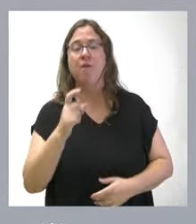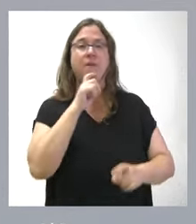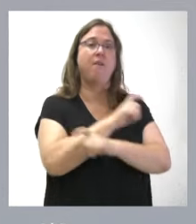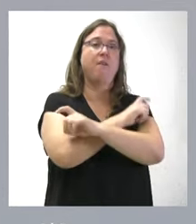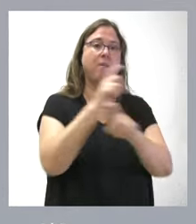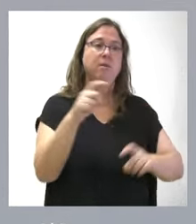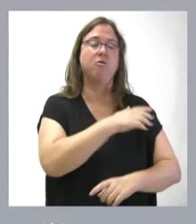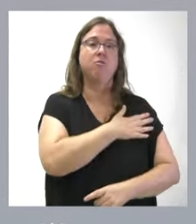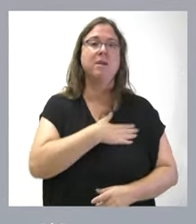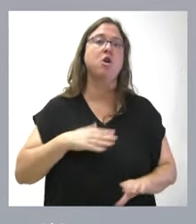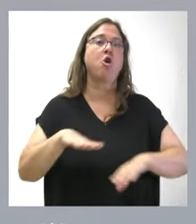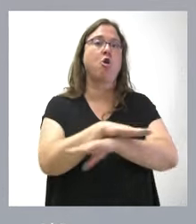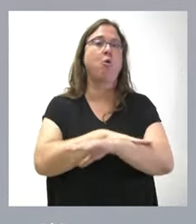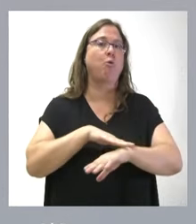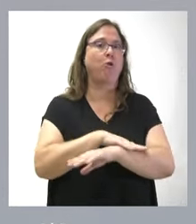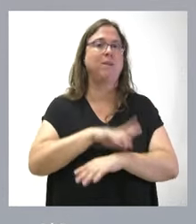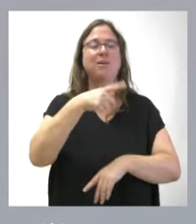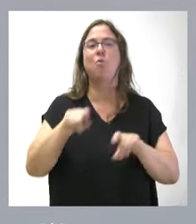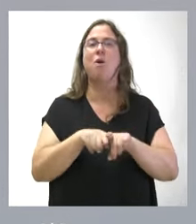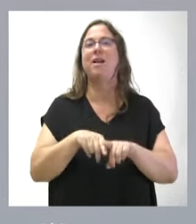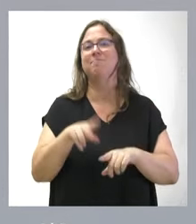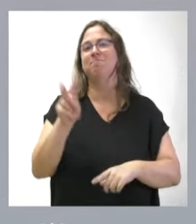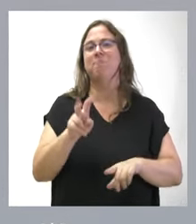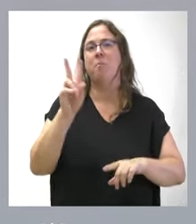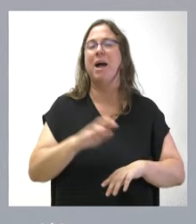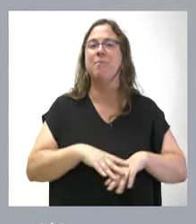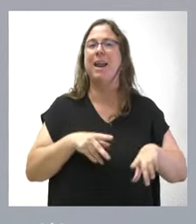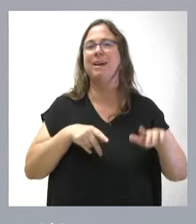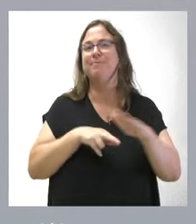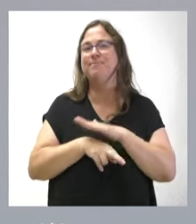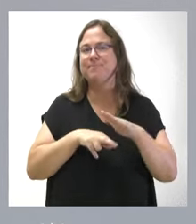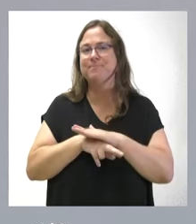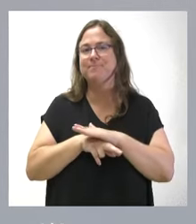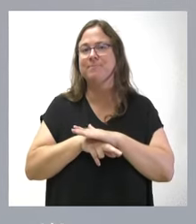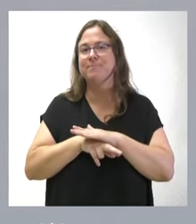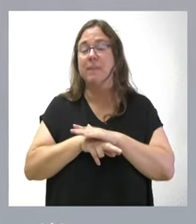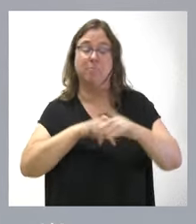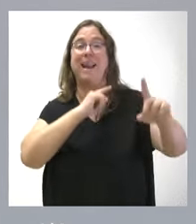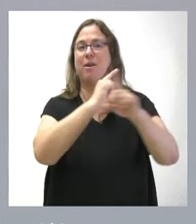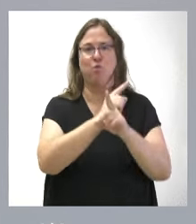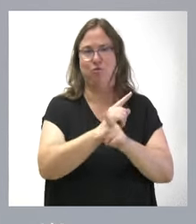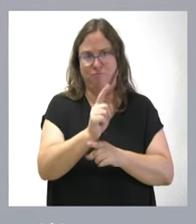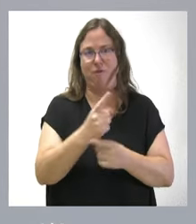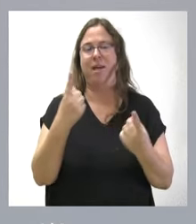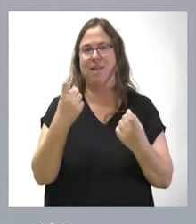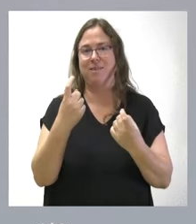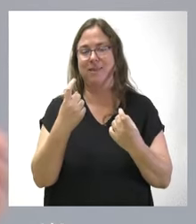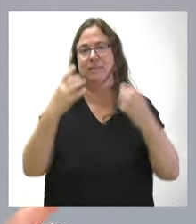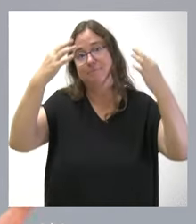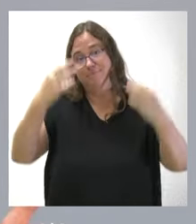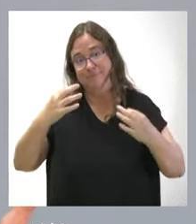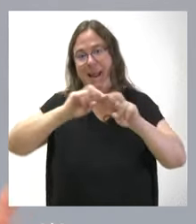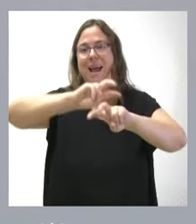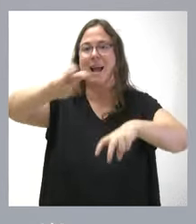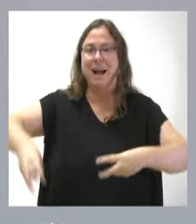voluntad por parte de un Gobierno no es un instrumento para un recurso ante ningún tribunal. Hace falta, lógicamente, un